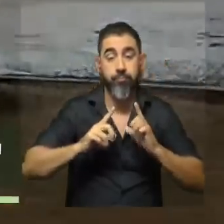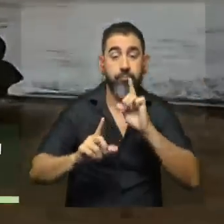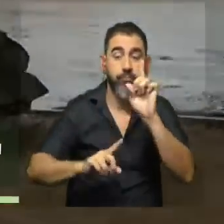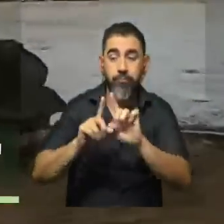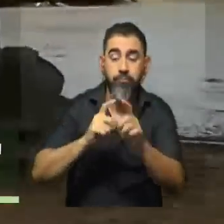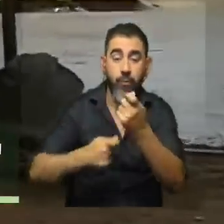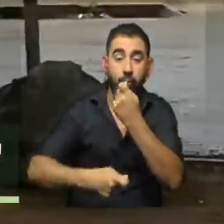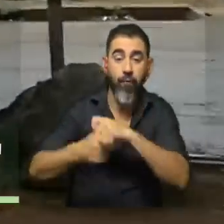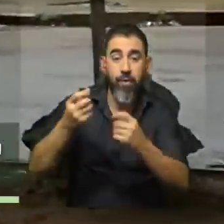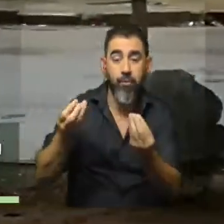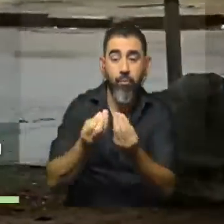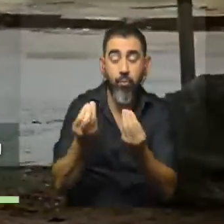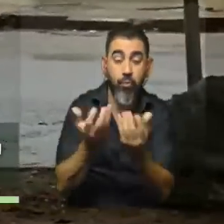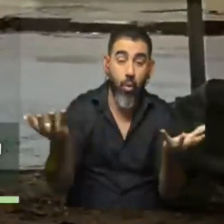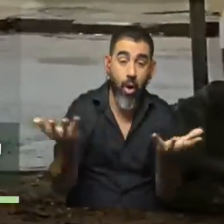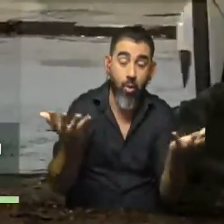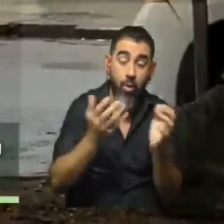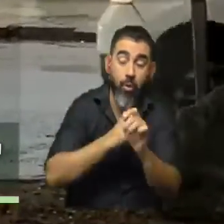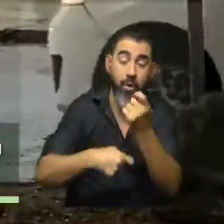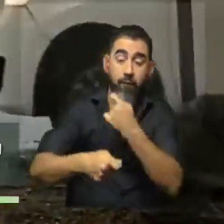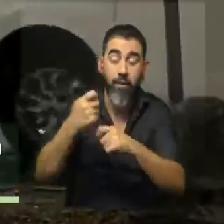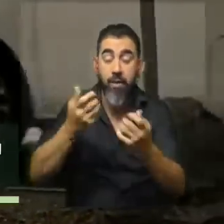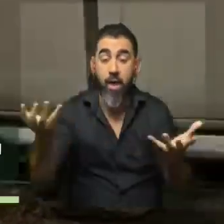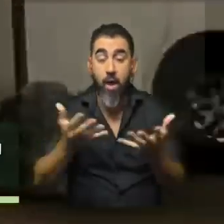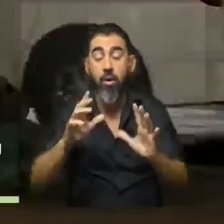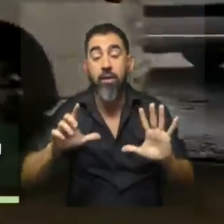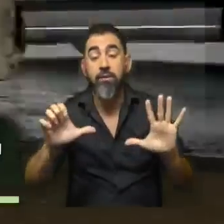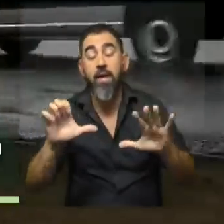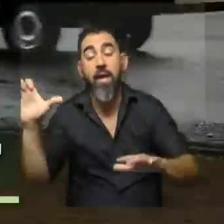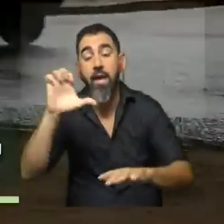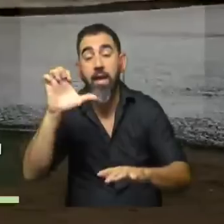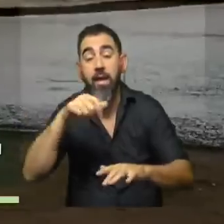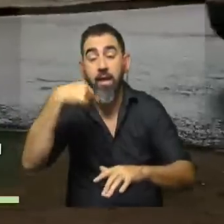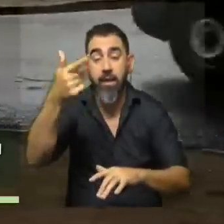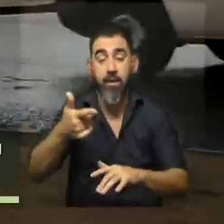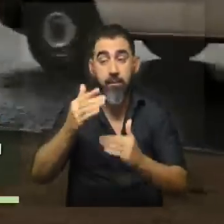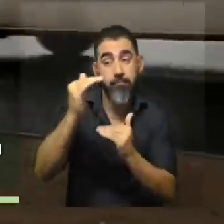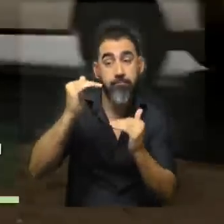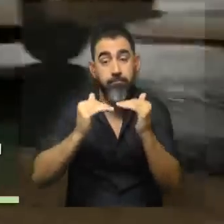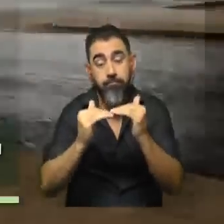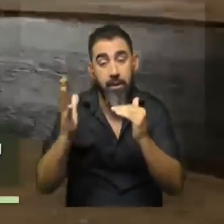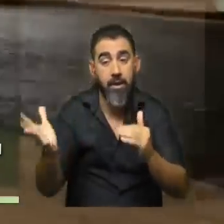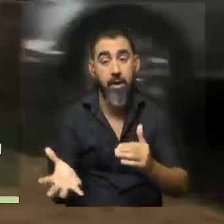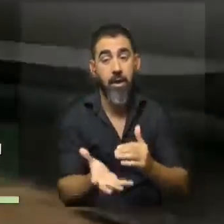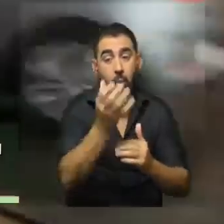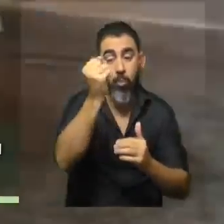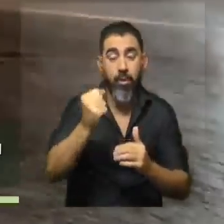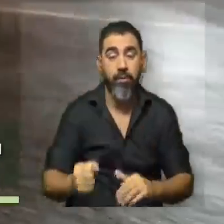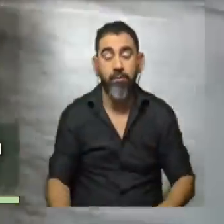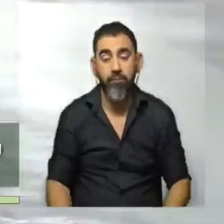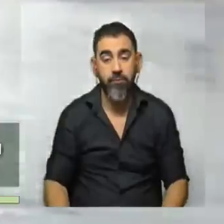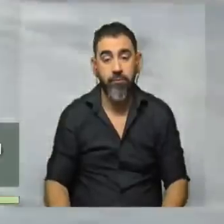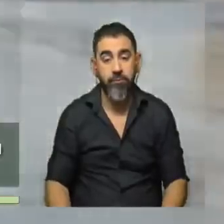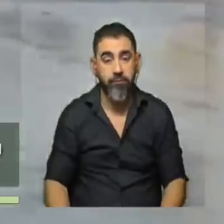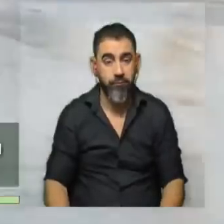tuvieron un buen desempeño para Navidad. La expectativa está en parejar esos números con la fecha de